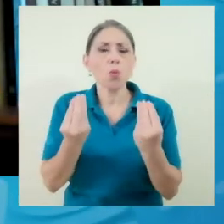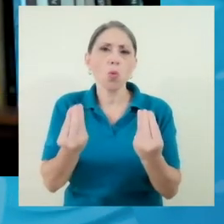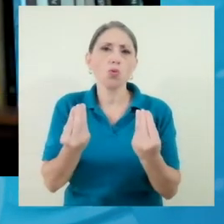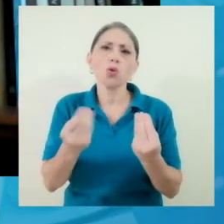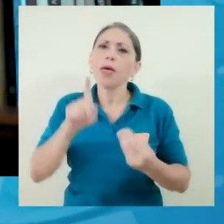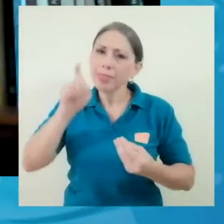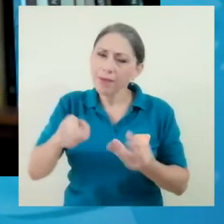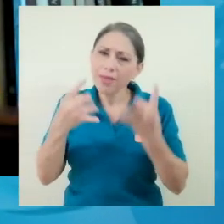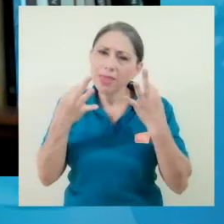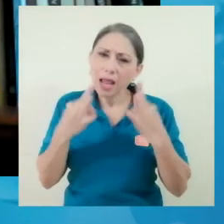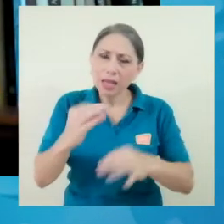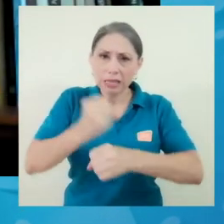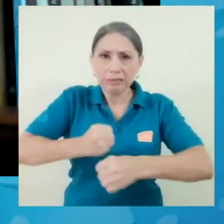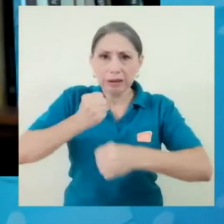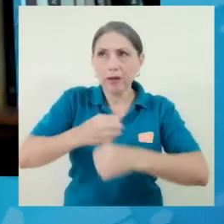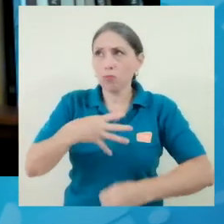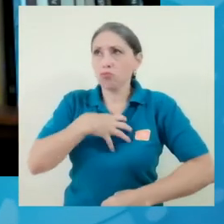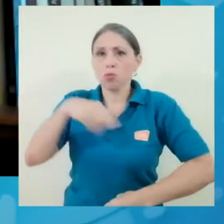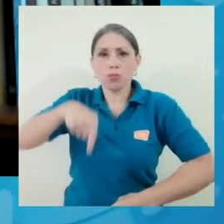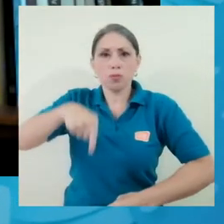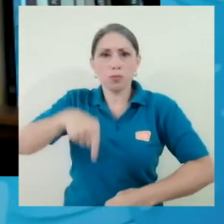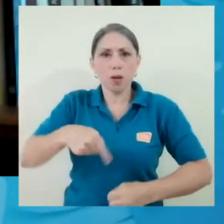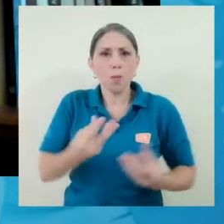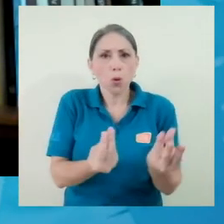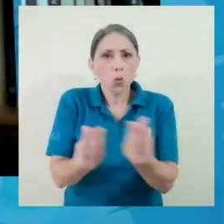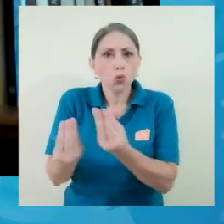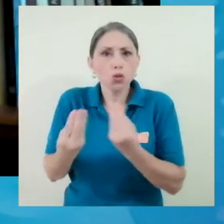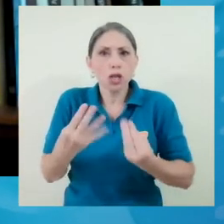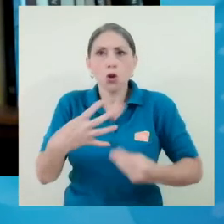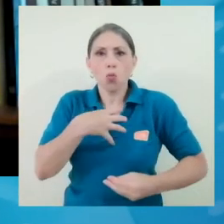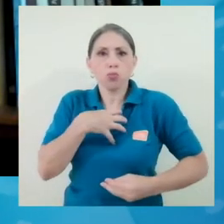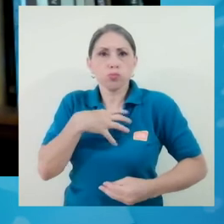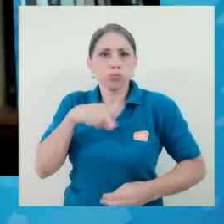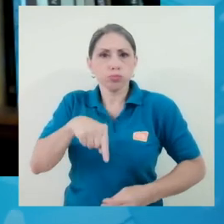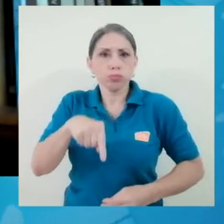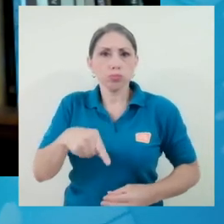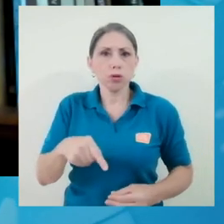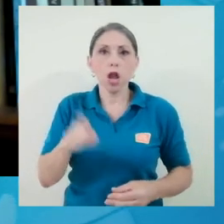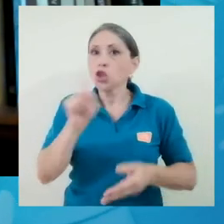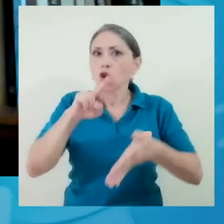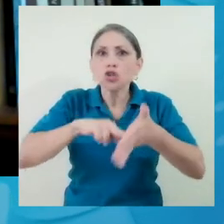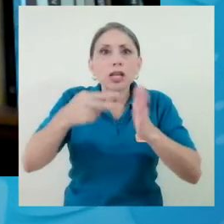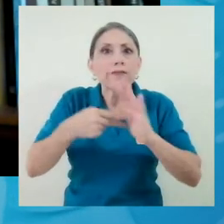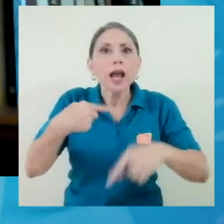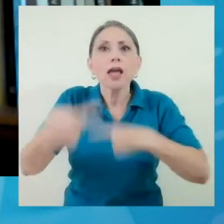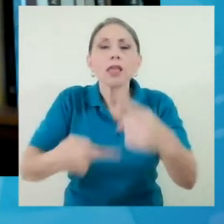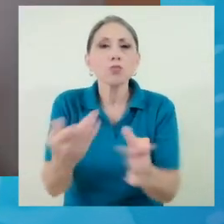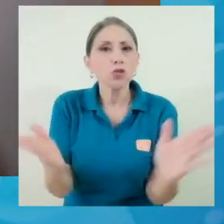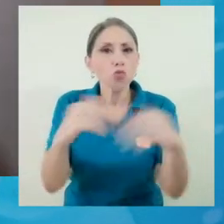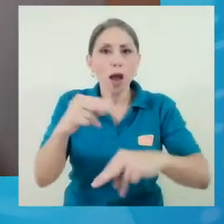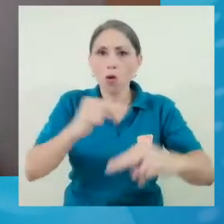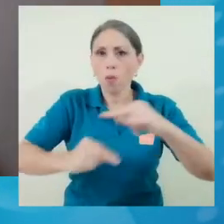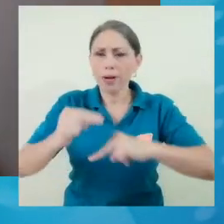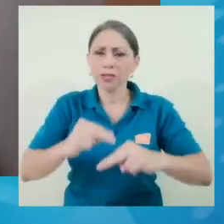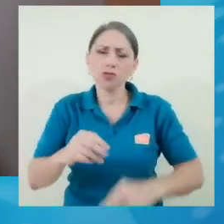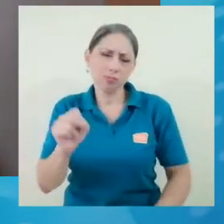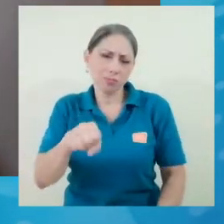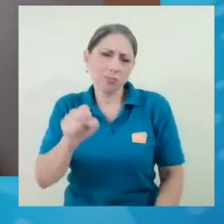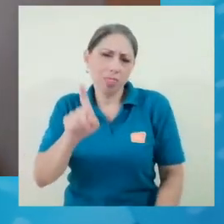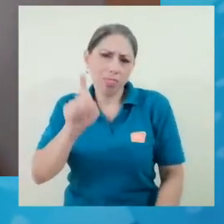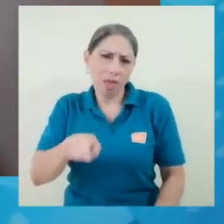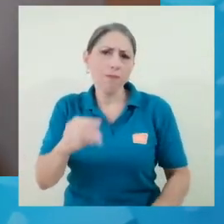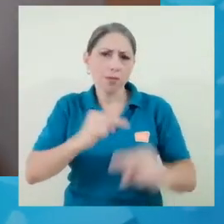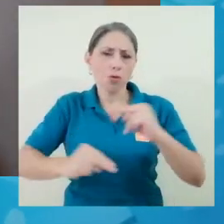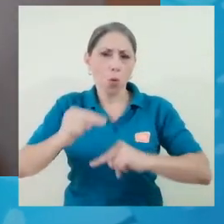producirlos nacionalmente o localmente en la medida de lo posible. Eso no significa que no haya comercio, obviamente tiene que haber comercio,